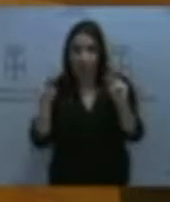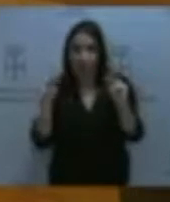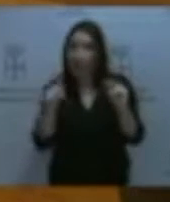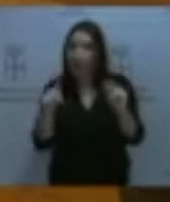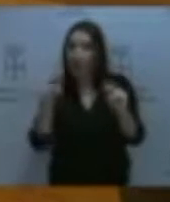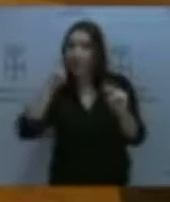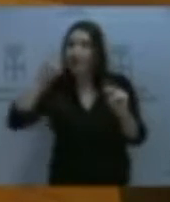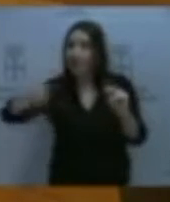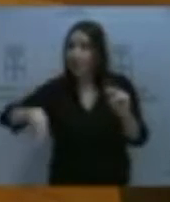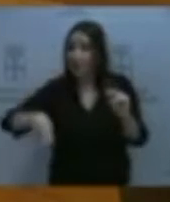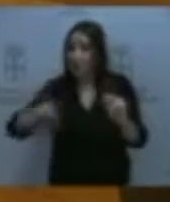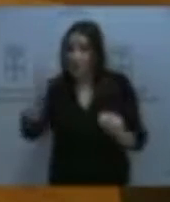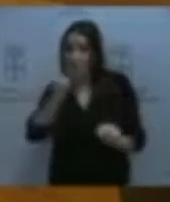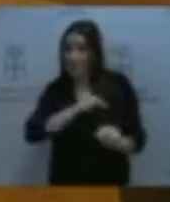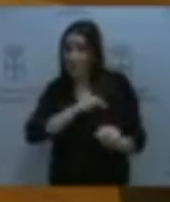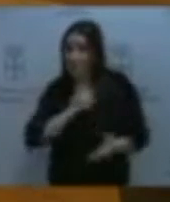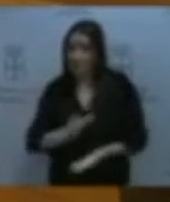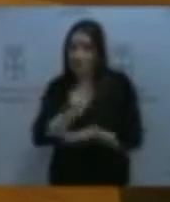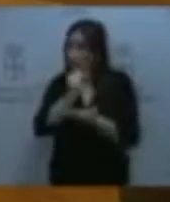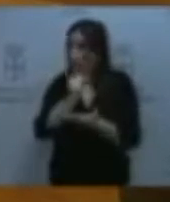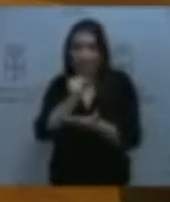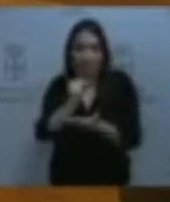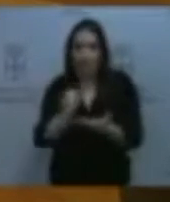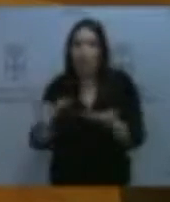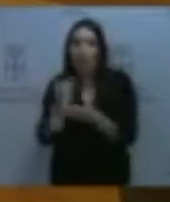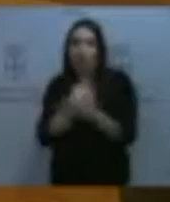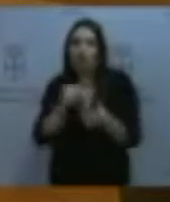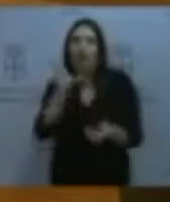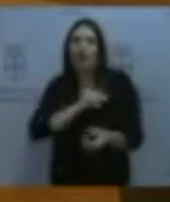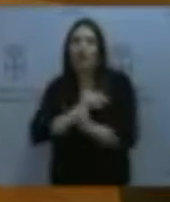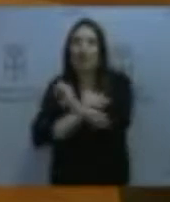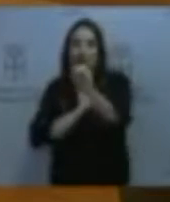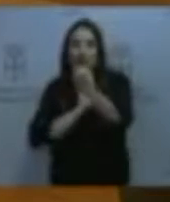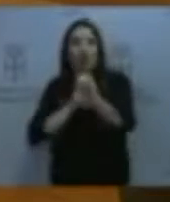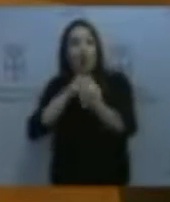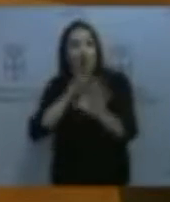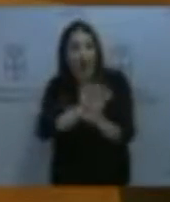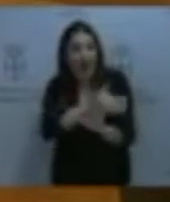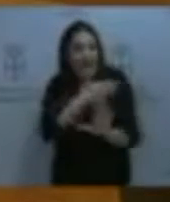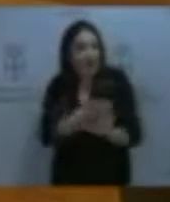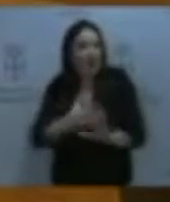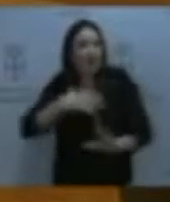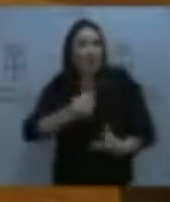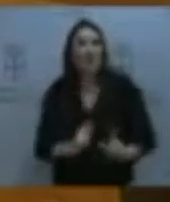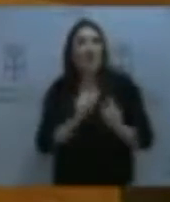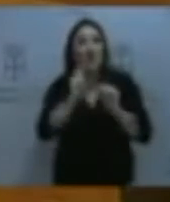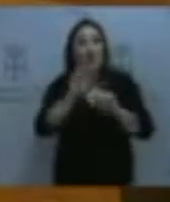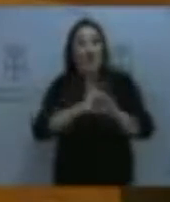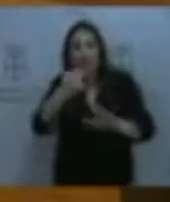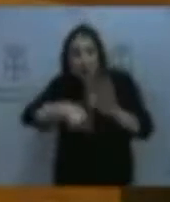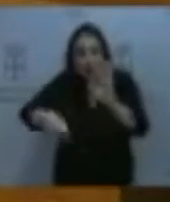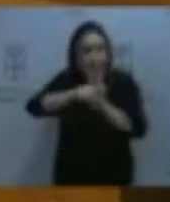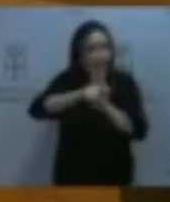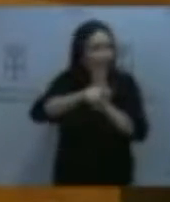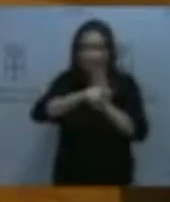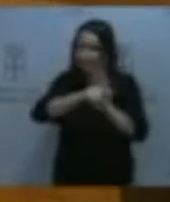a reconocer los méritos na bolsa. van a estar todos a cero, porque nun se ellos dio la posibilidad de inscribirse ya y de